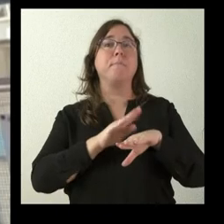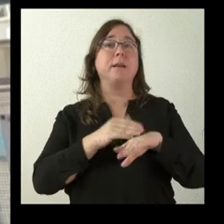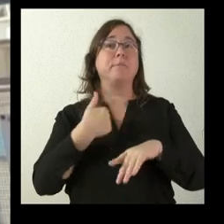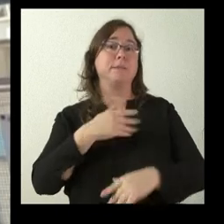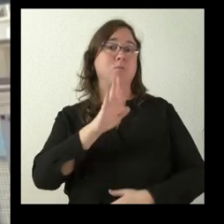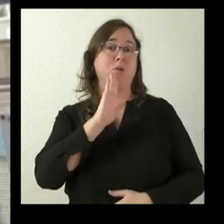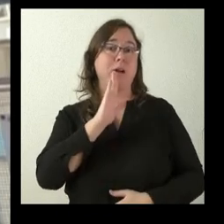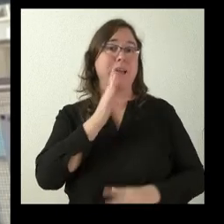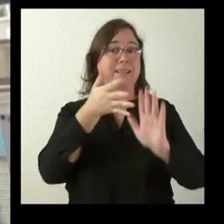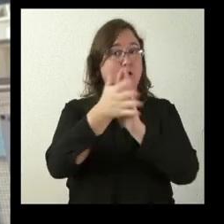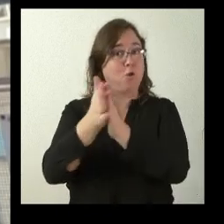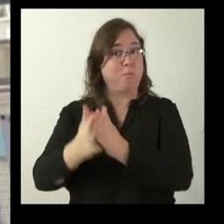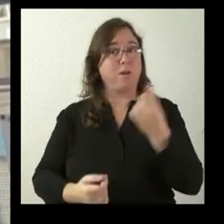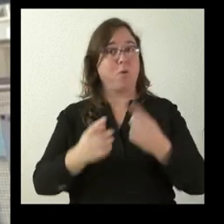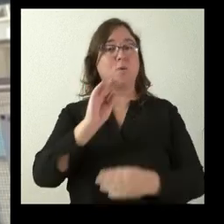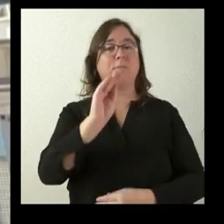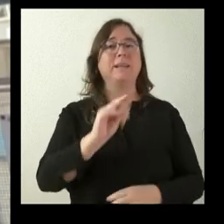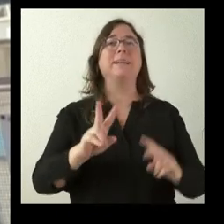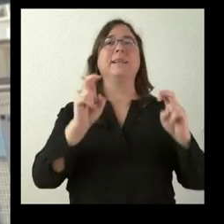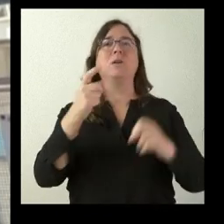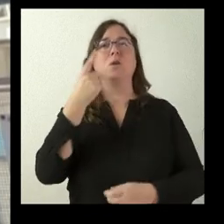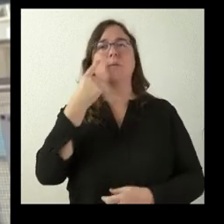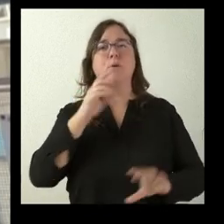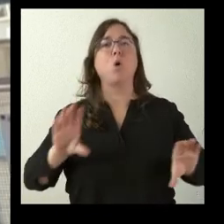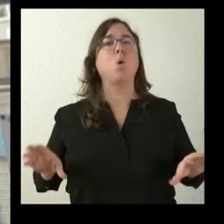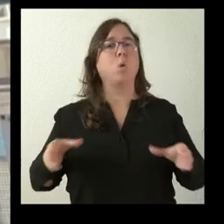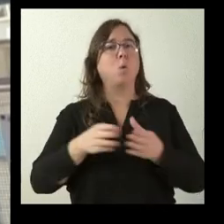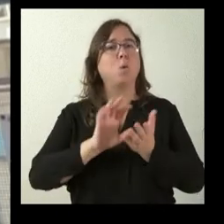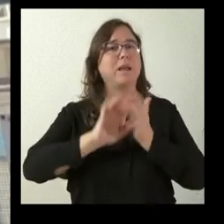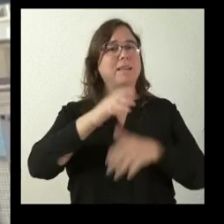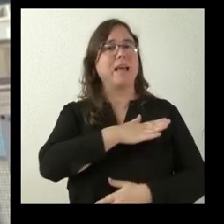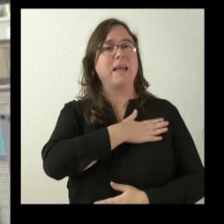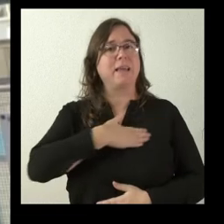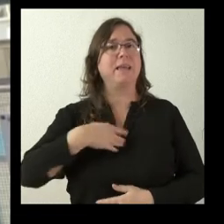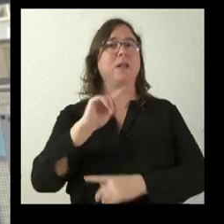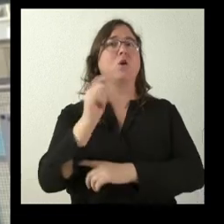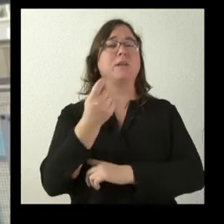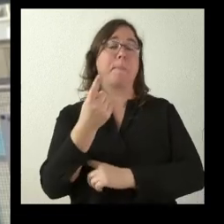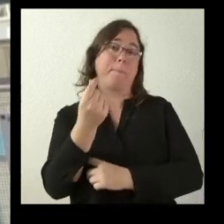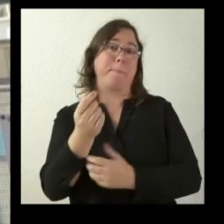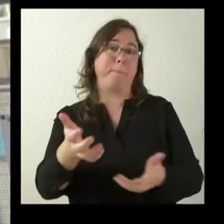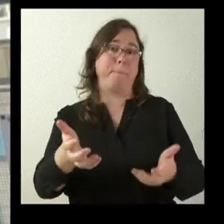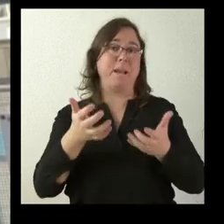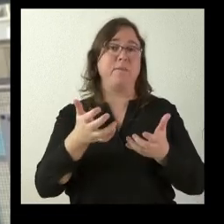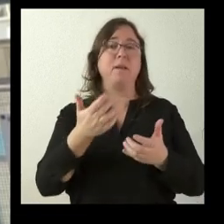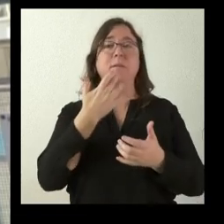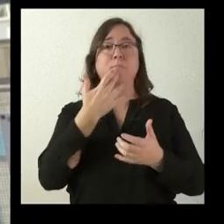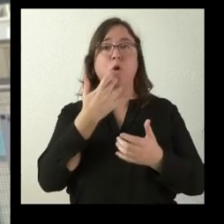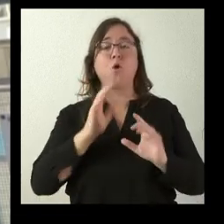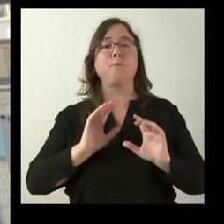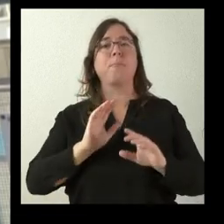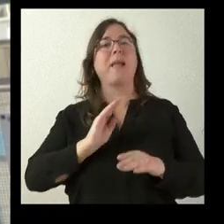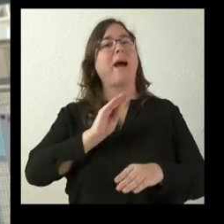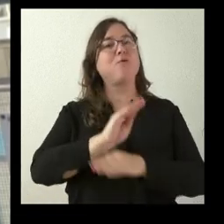comentado a algunos de mis compañeros. Veo que la Junta tiene intención de tratar de conseguir más beneficios, como las ayudas al funcionamiento